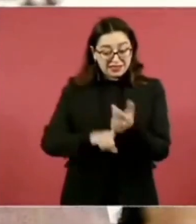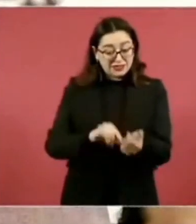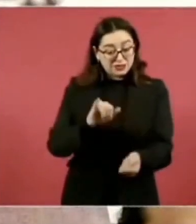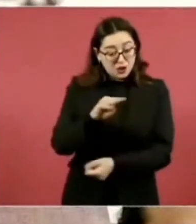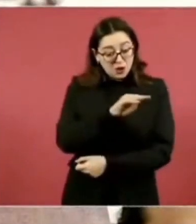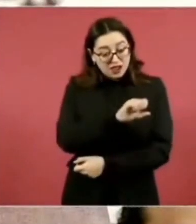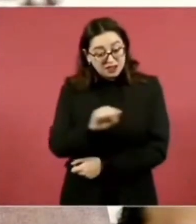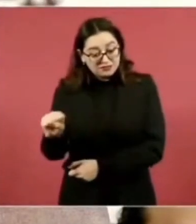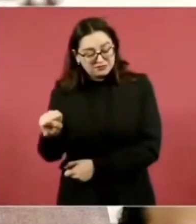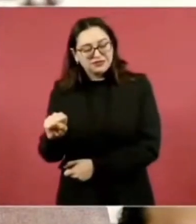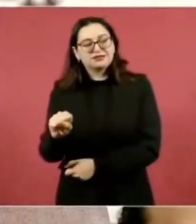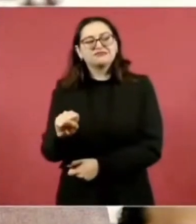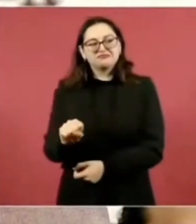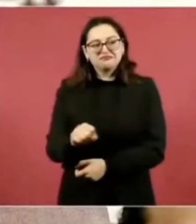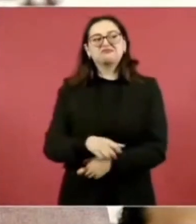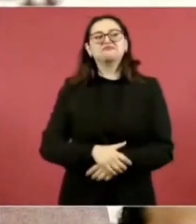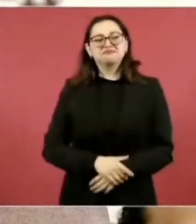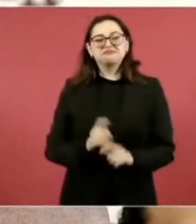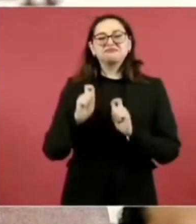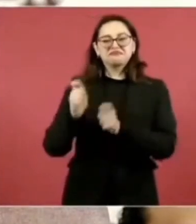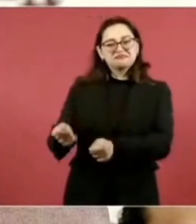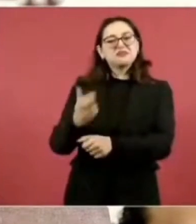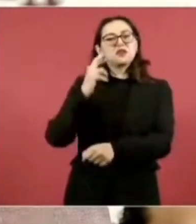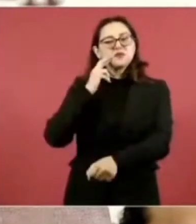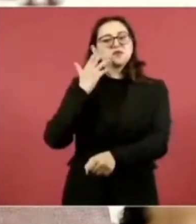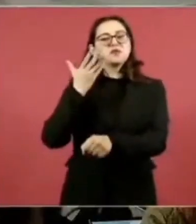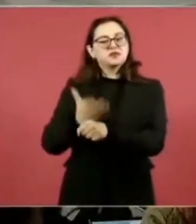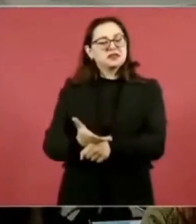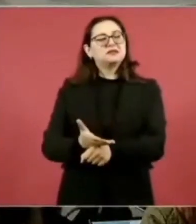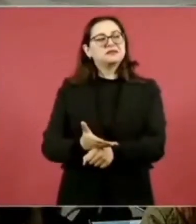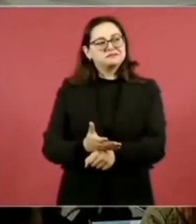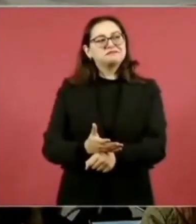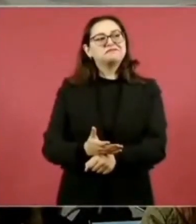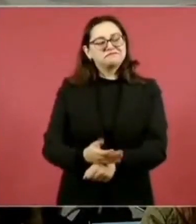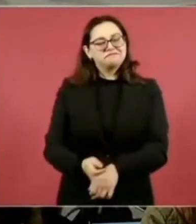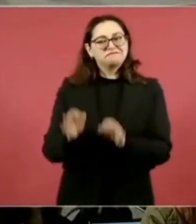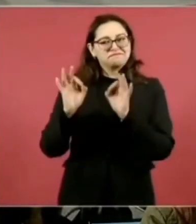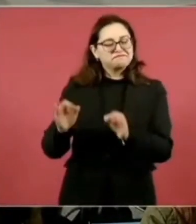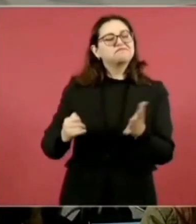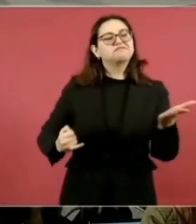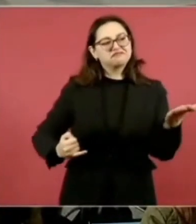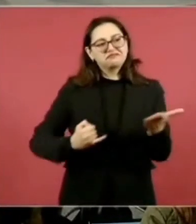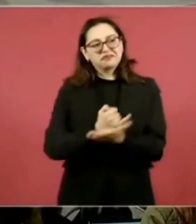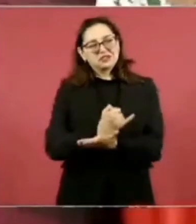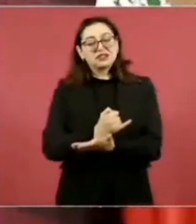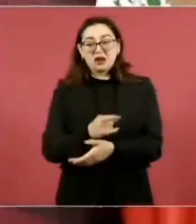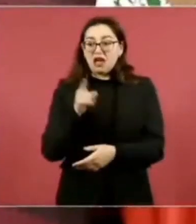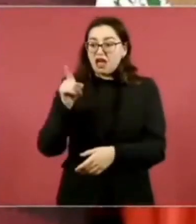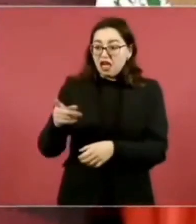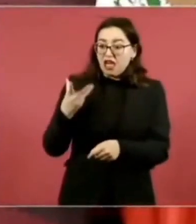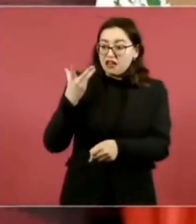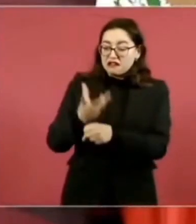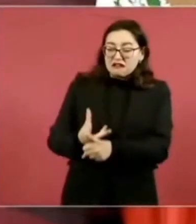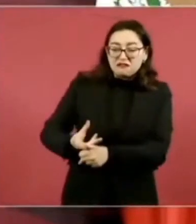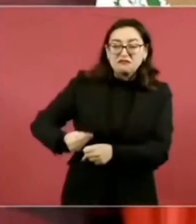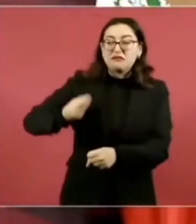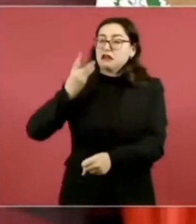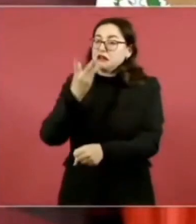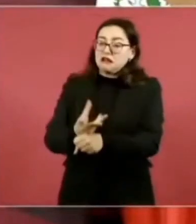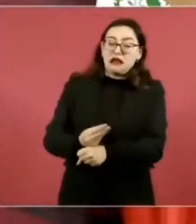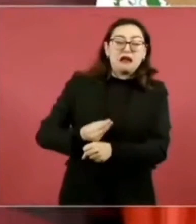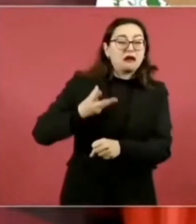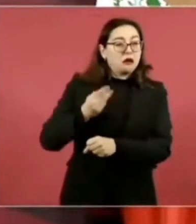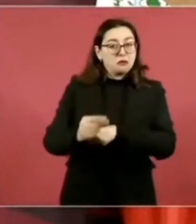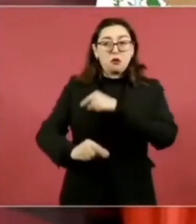auténticamente la mayor casa de la seguridad social de todo el país. Sin duda alguna,